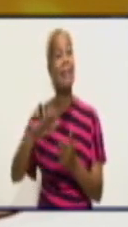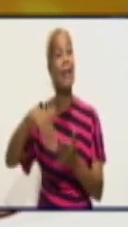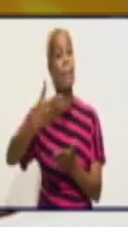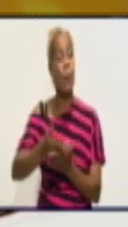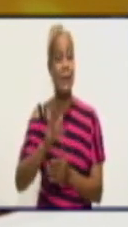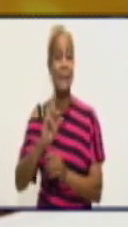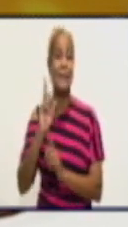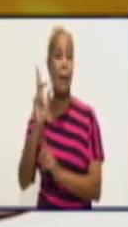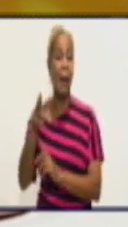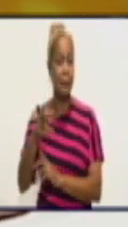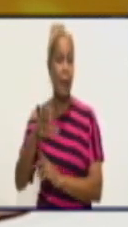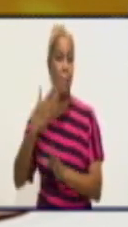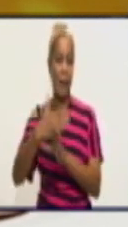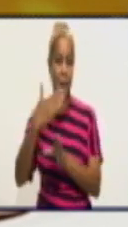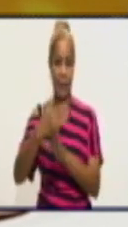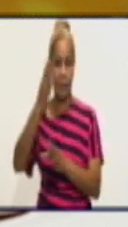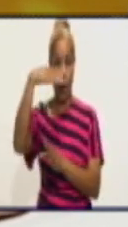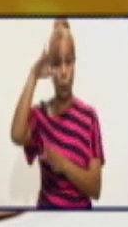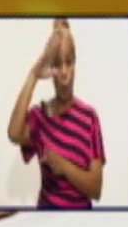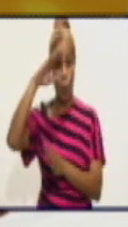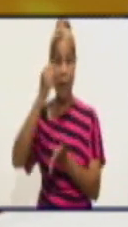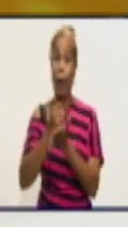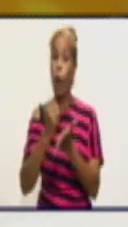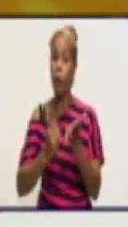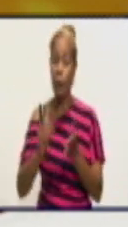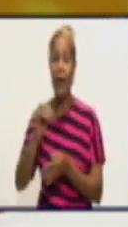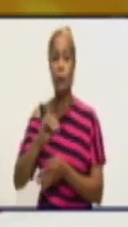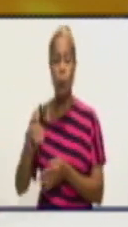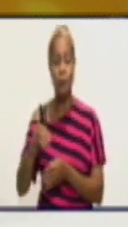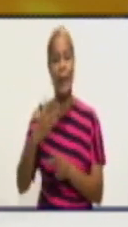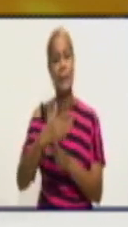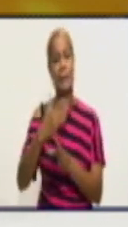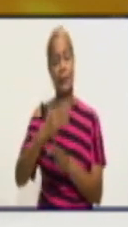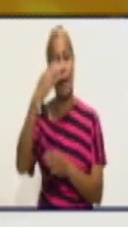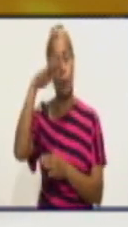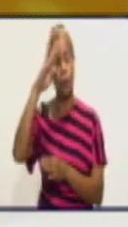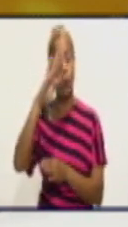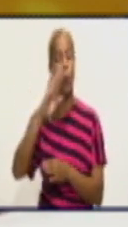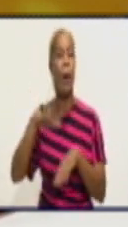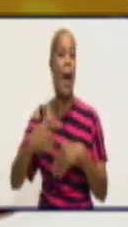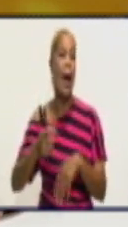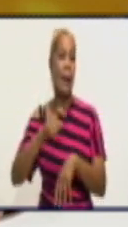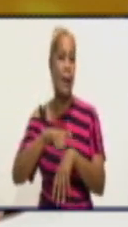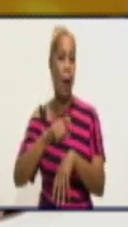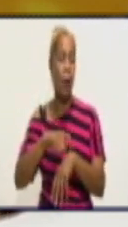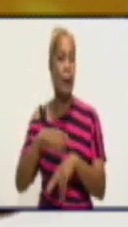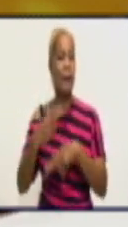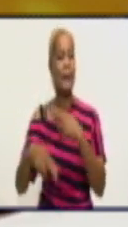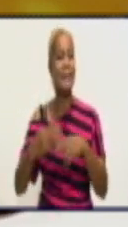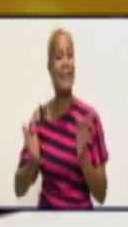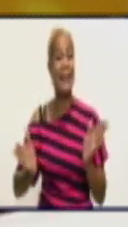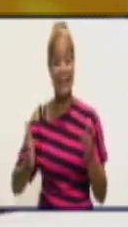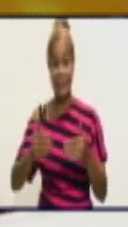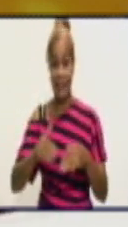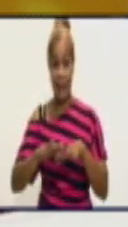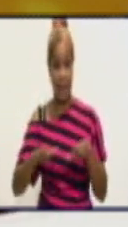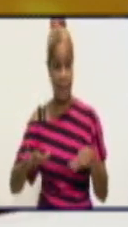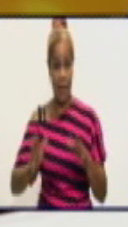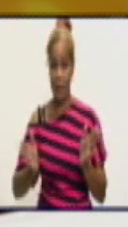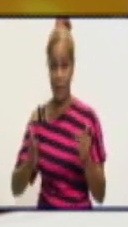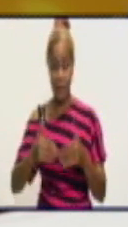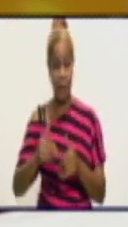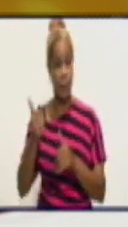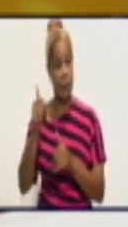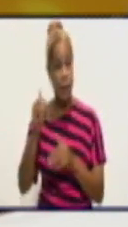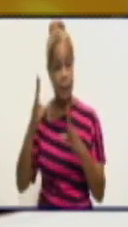de Cuba, a confirmar en Santiago de Cuba. Ayer, a la hora de hacer el cierre de la información estadística, aproximadamente hasta las 10 de la